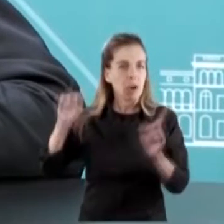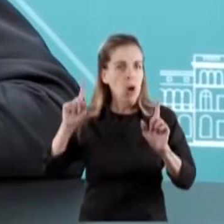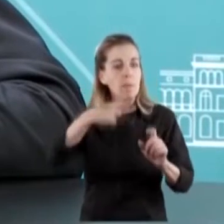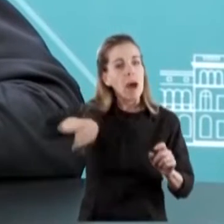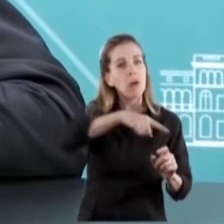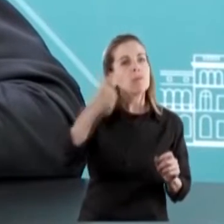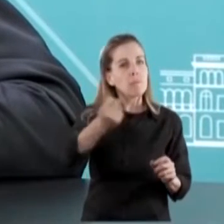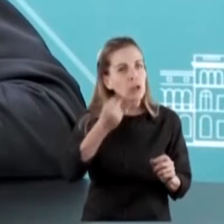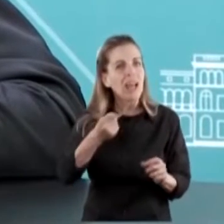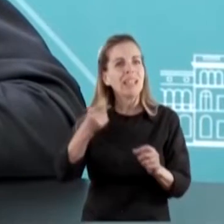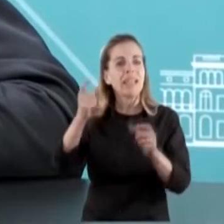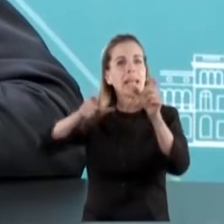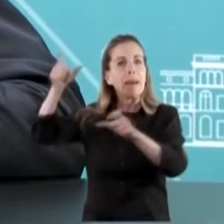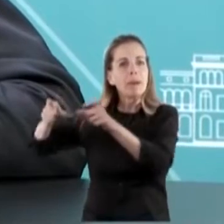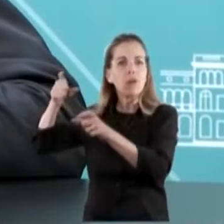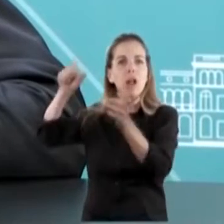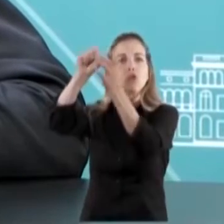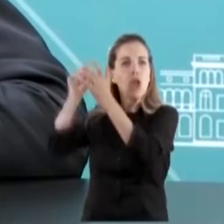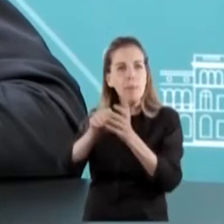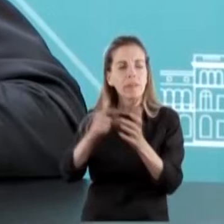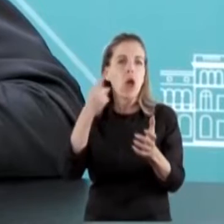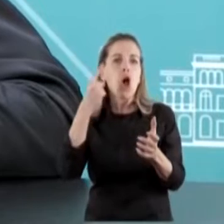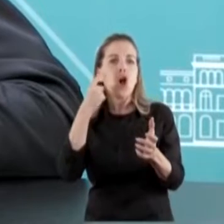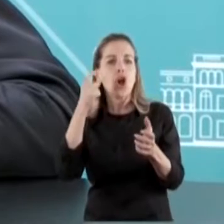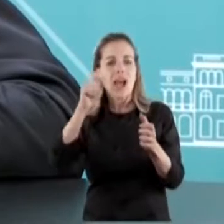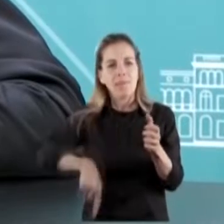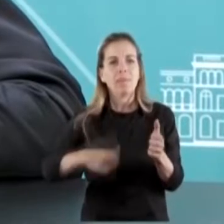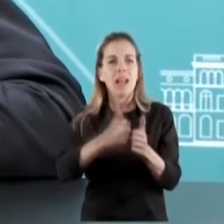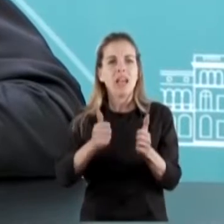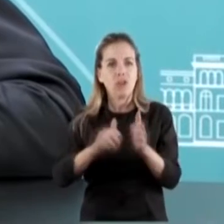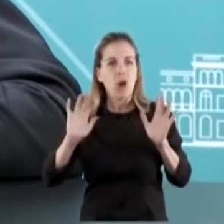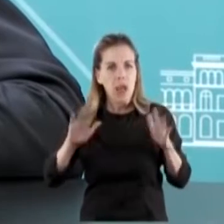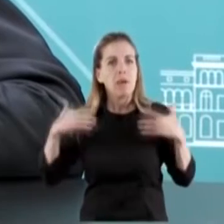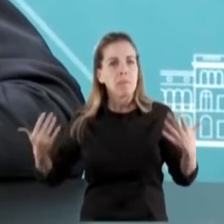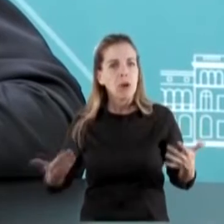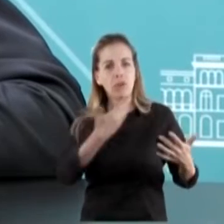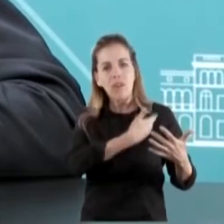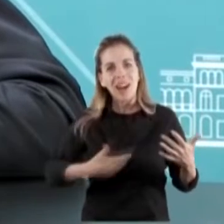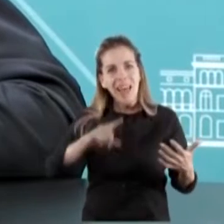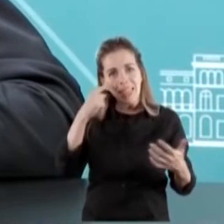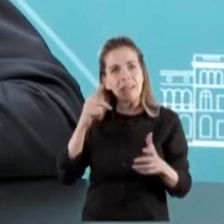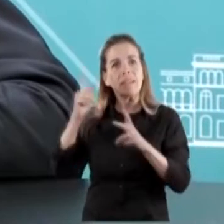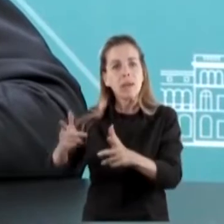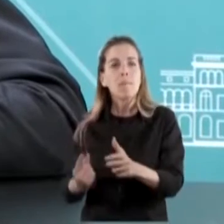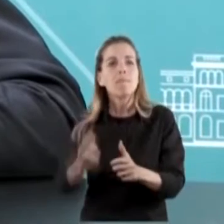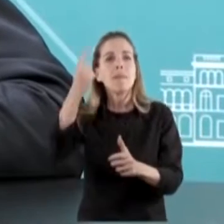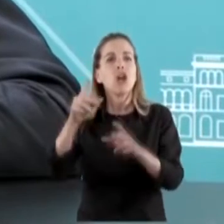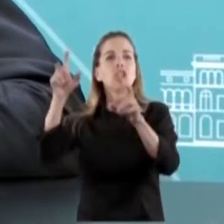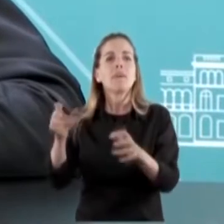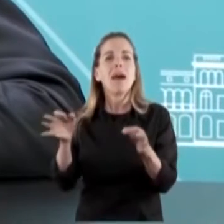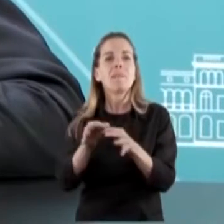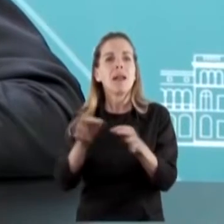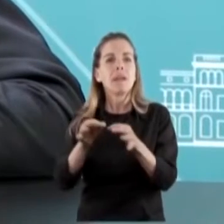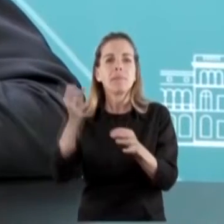se sepa, que nuestra historia se reivindique en todos los actos. Por eso se hacía referencia a la cuestión de Malvinas. Claro, nosotros